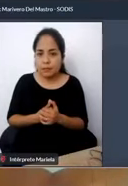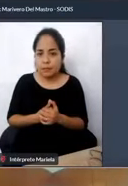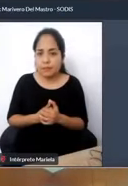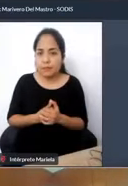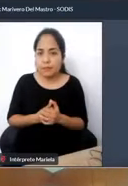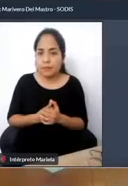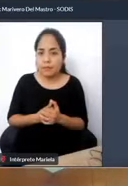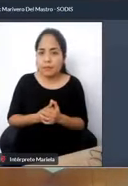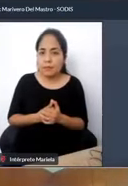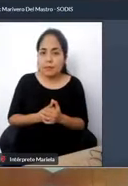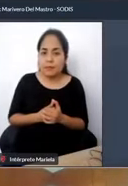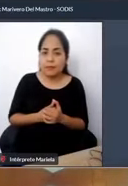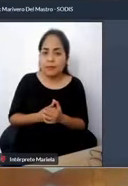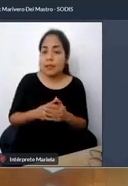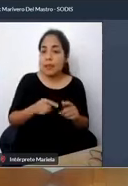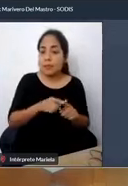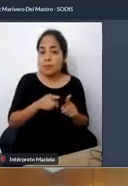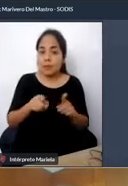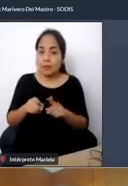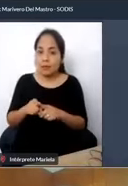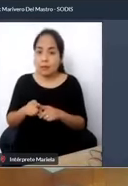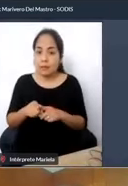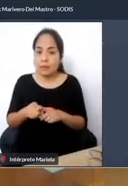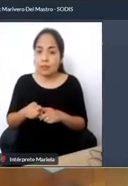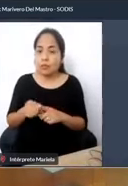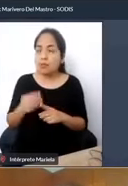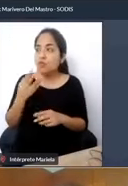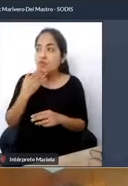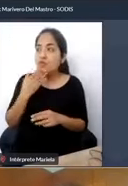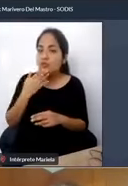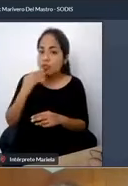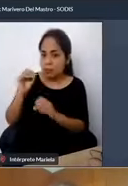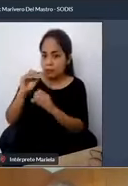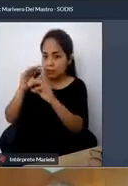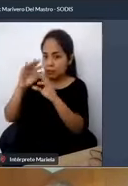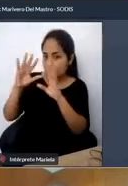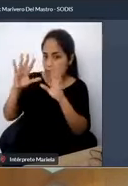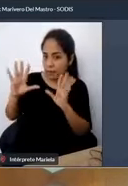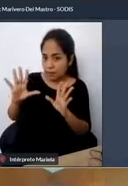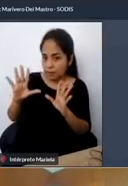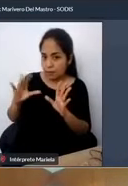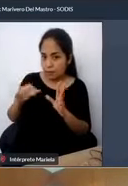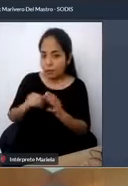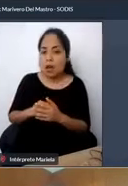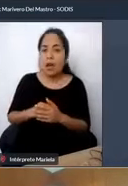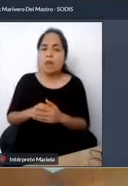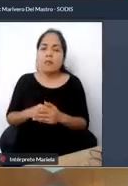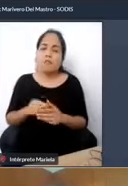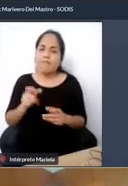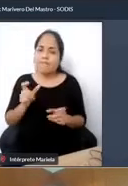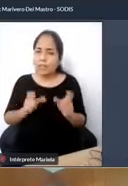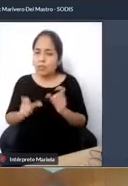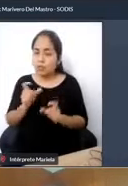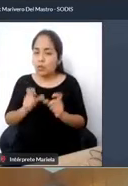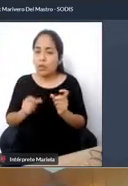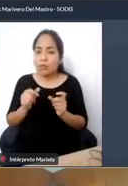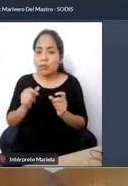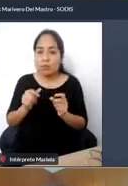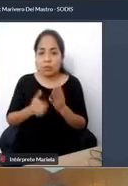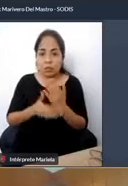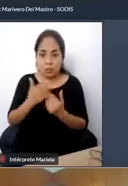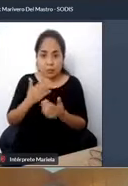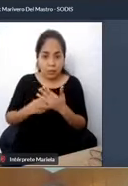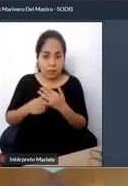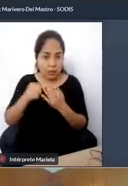la señal ética, ¿no? En colores, imágenes claras, pensemos por ejemplo en las personas con autismo, ¿no? Los sonidos e imágenes en un lenguaje